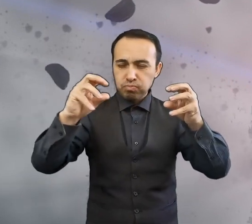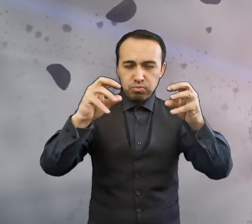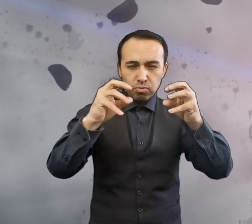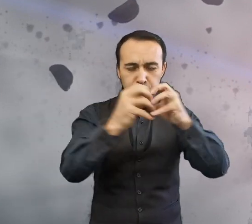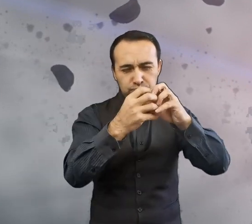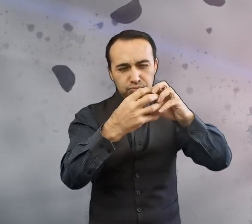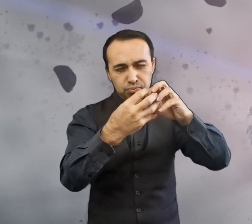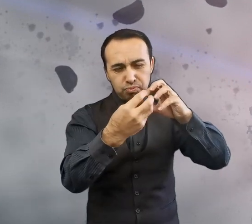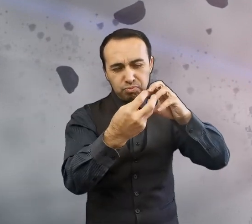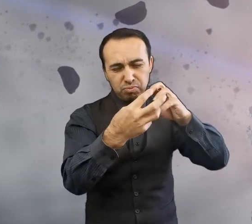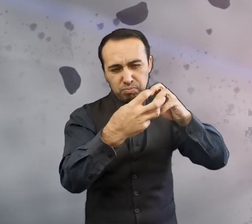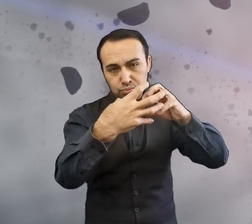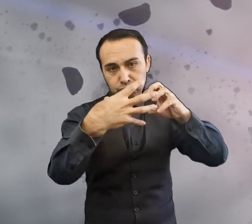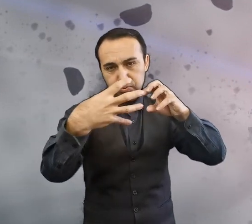química.